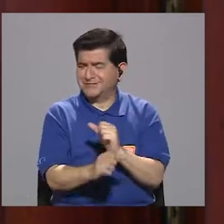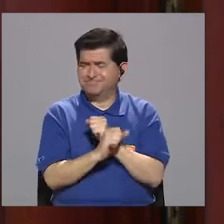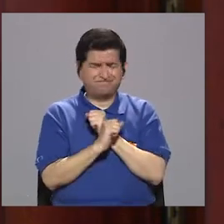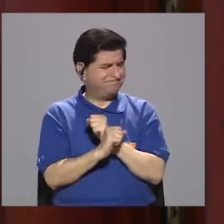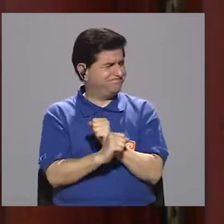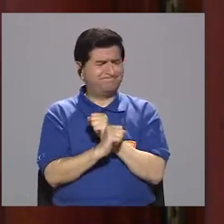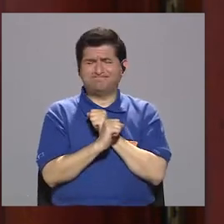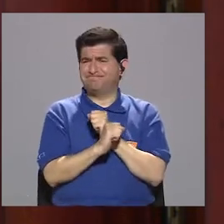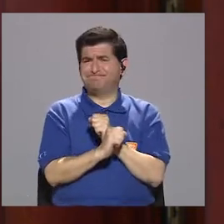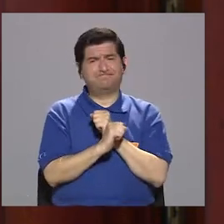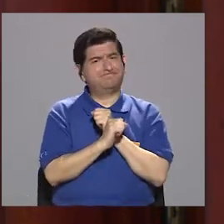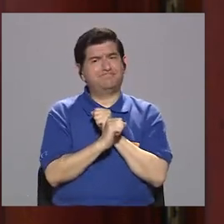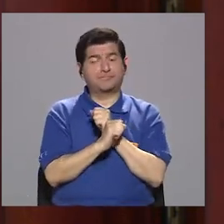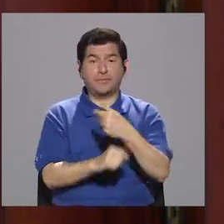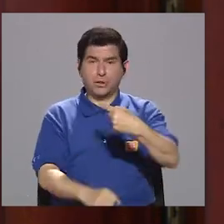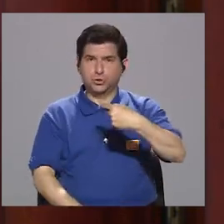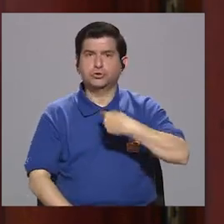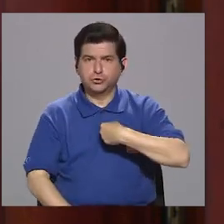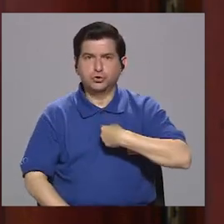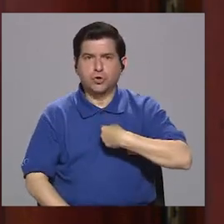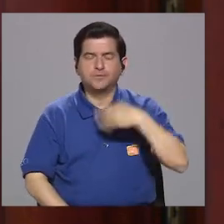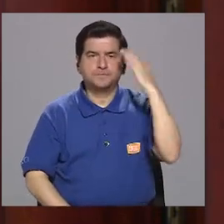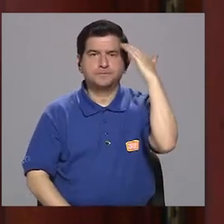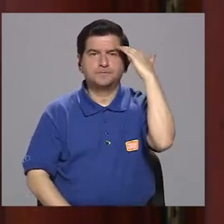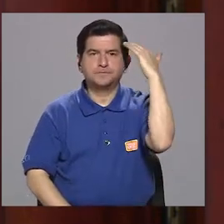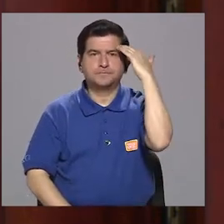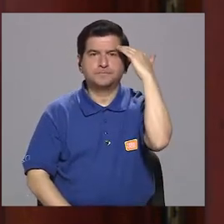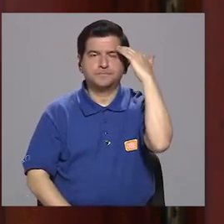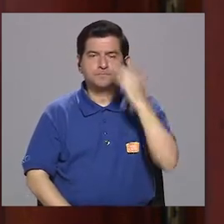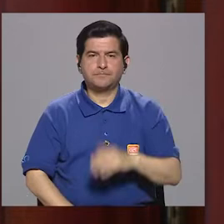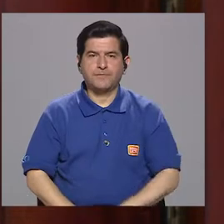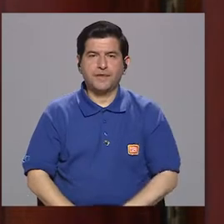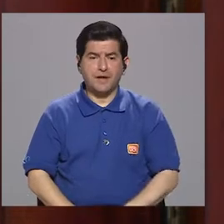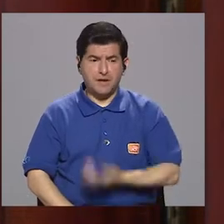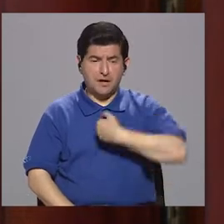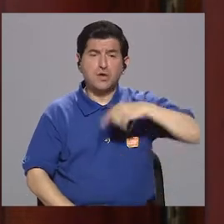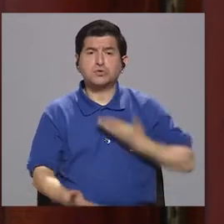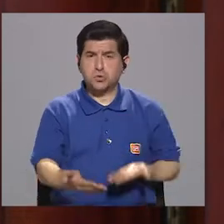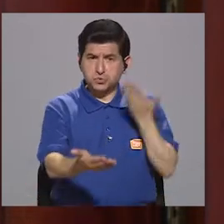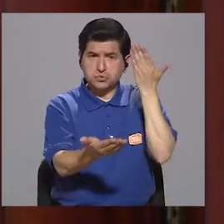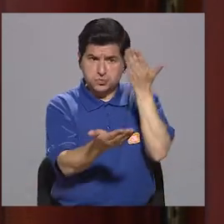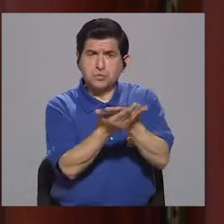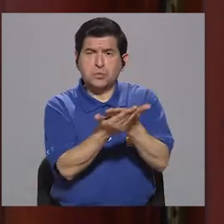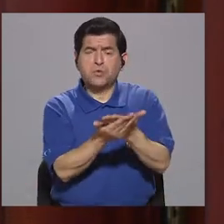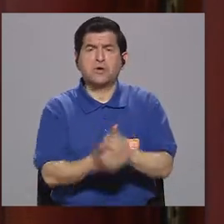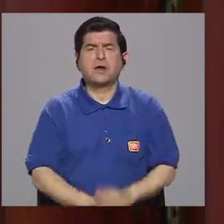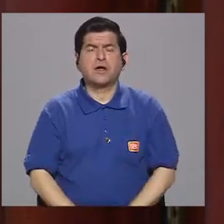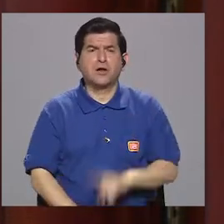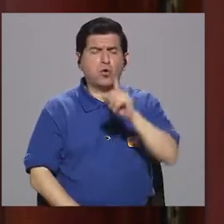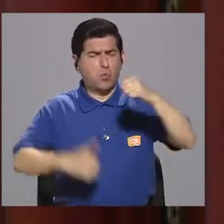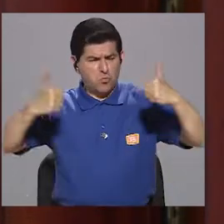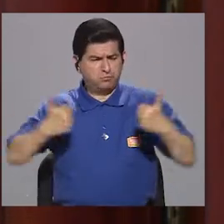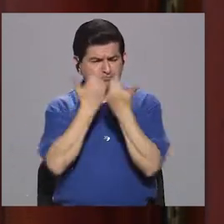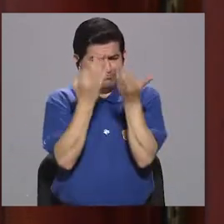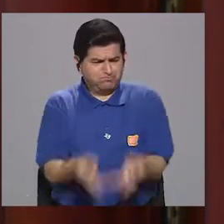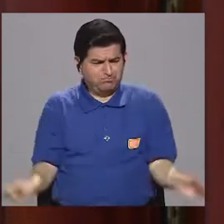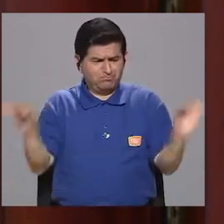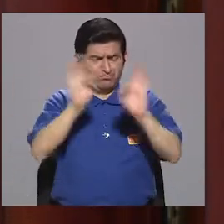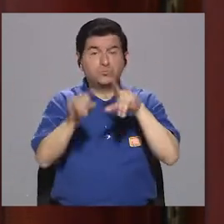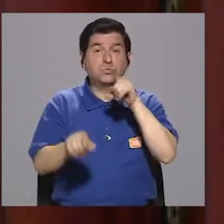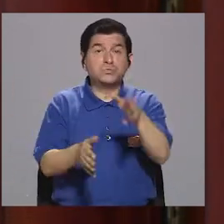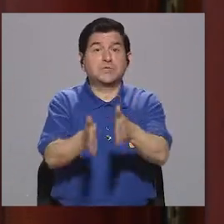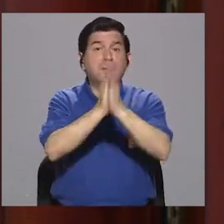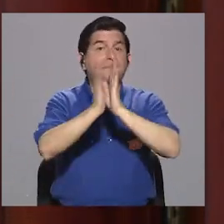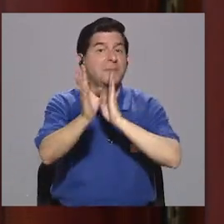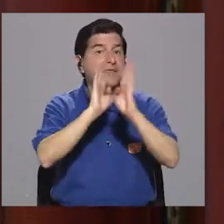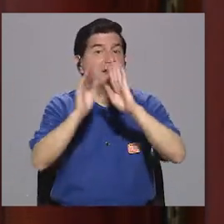inseguridad. Y yo estoy consciente y estamos planteando eso como un gran desafío, ya que usted